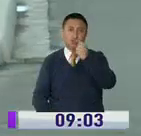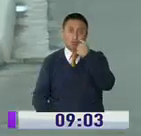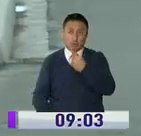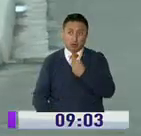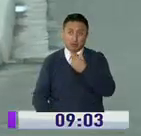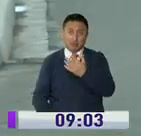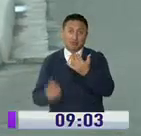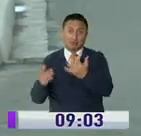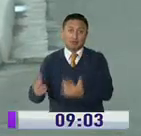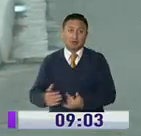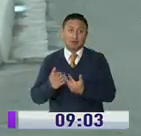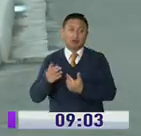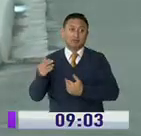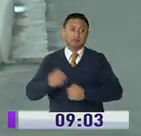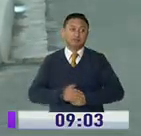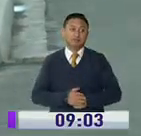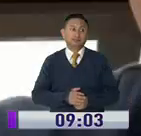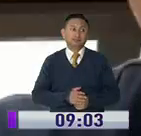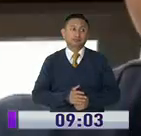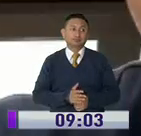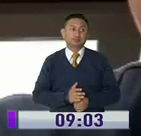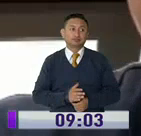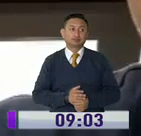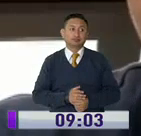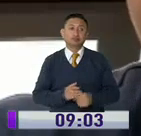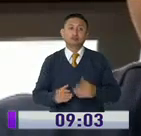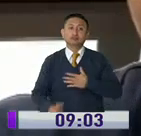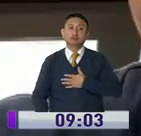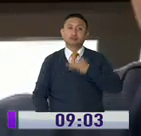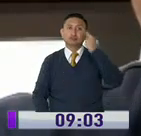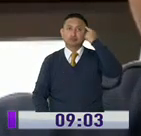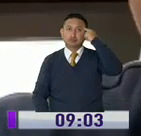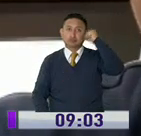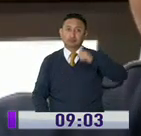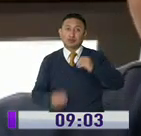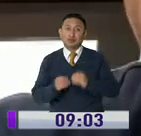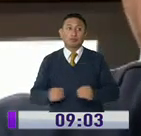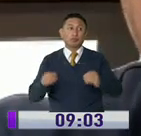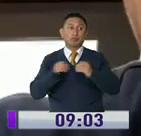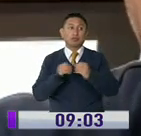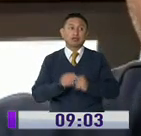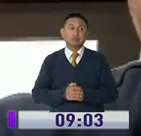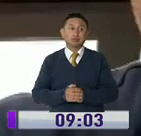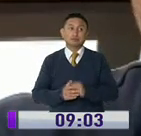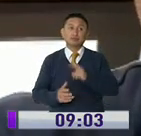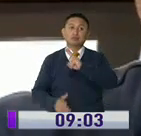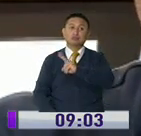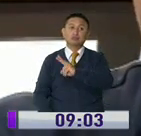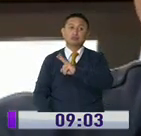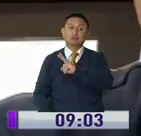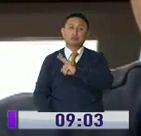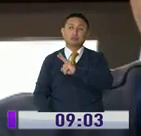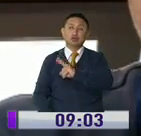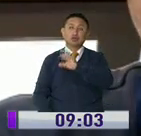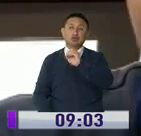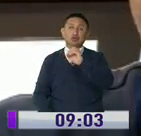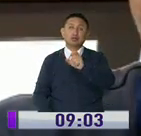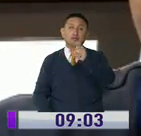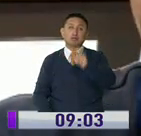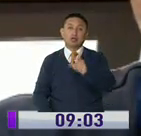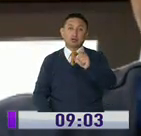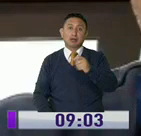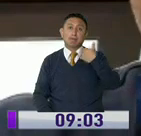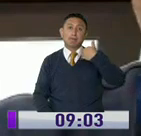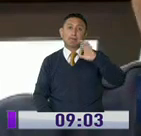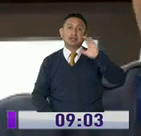realizadas a pacientes sospechosos de COVID-19. Yo considero que vamos a tener incrementos porque tenemos más de 200 personas, 200 casos